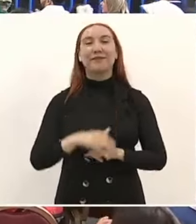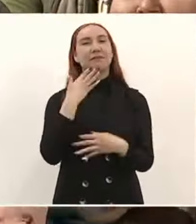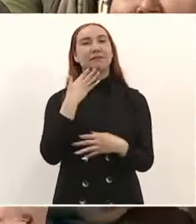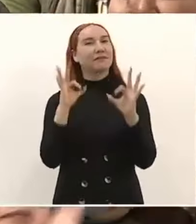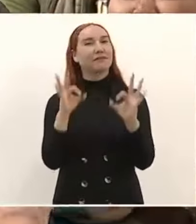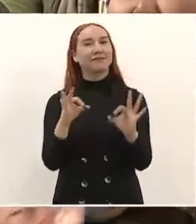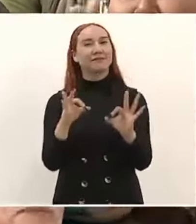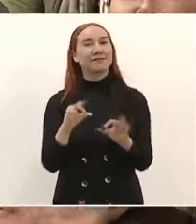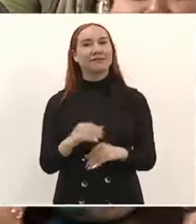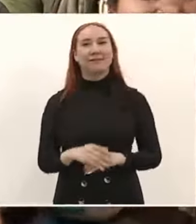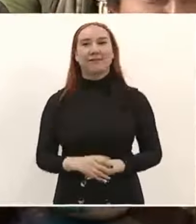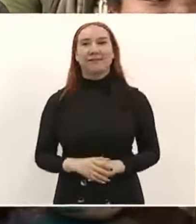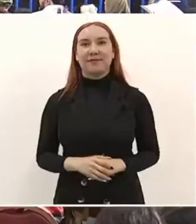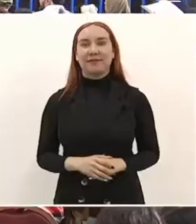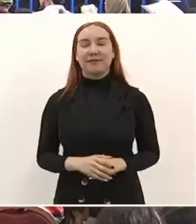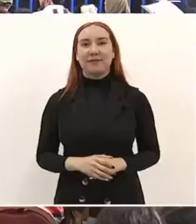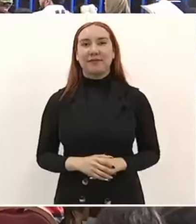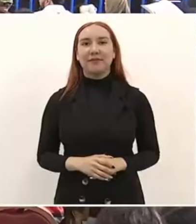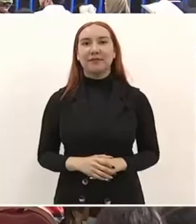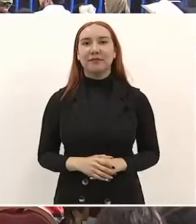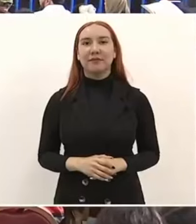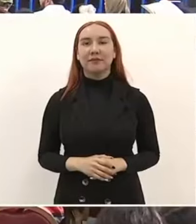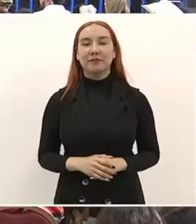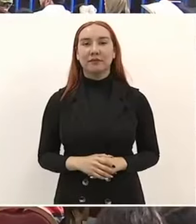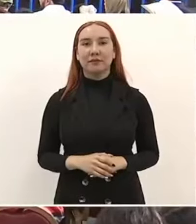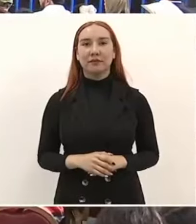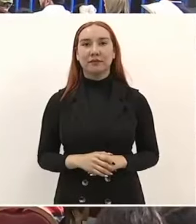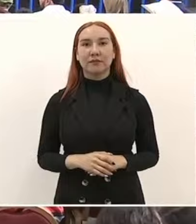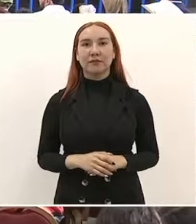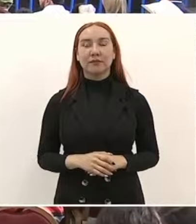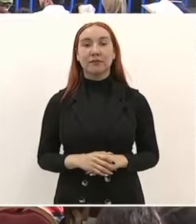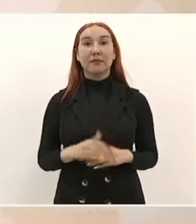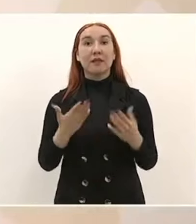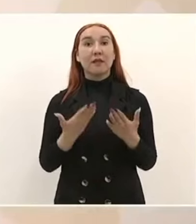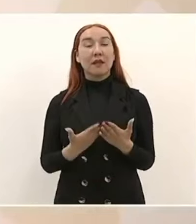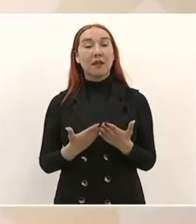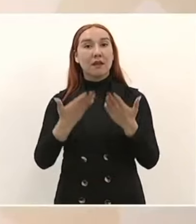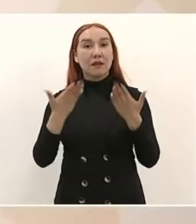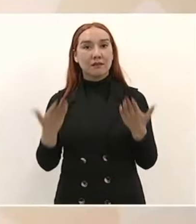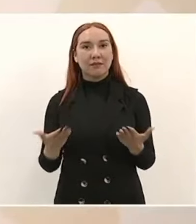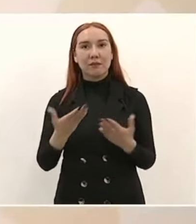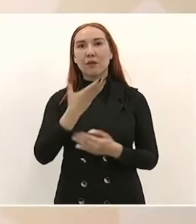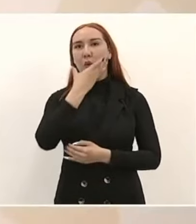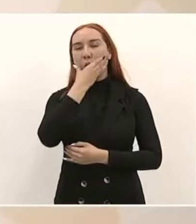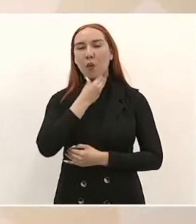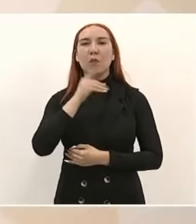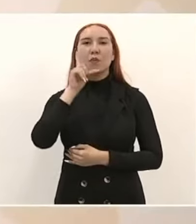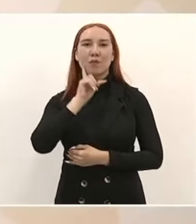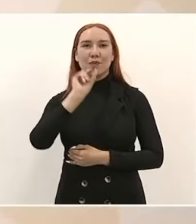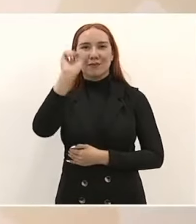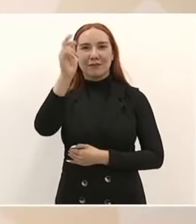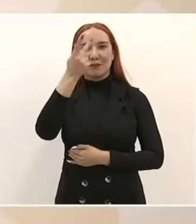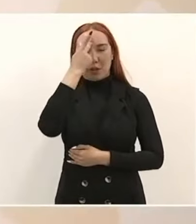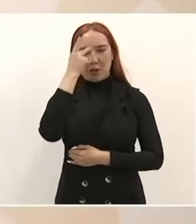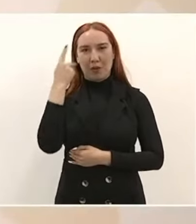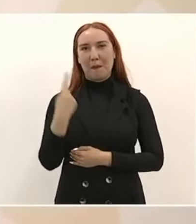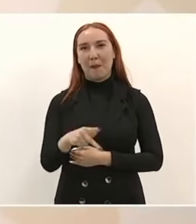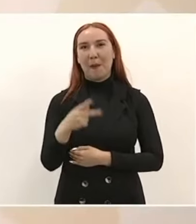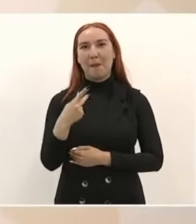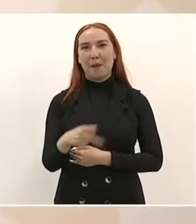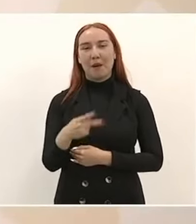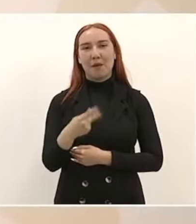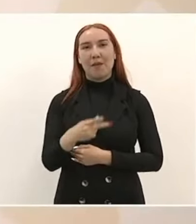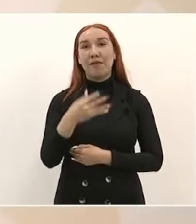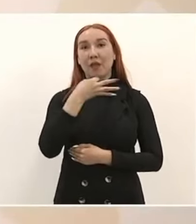arrasará. Ahora, las y los potosinos le decimos, señor presidente, que